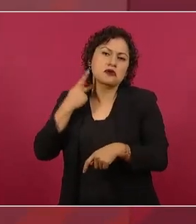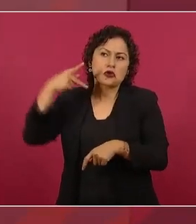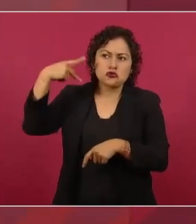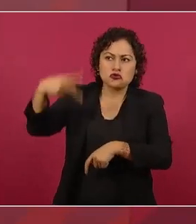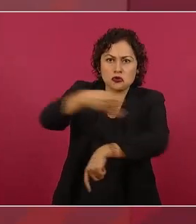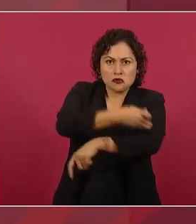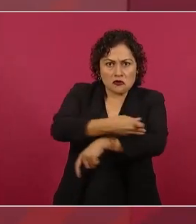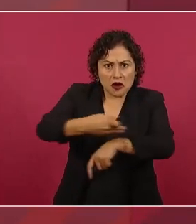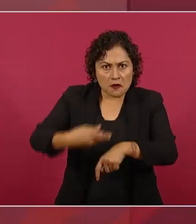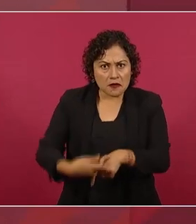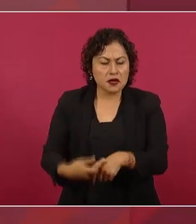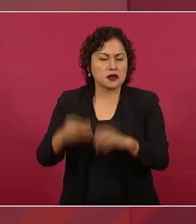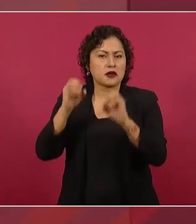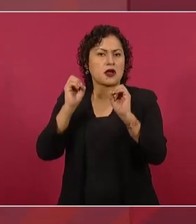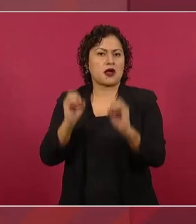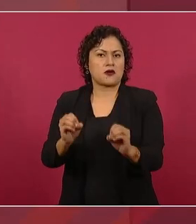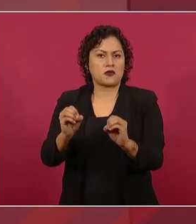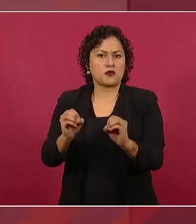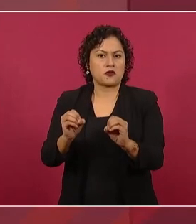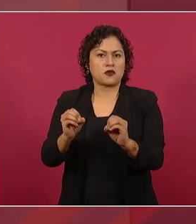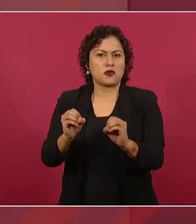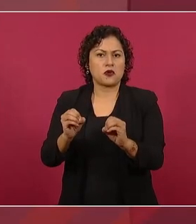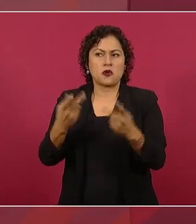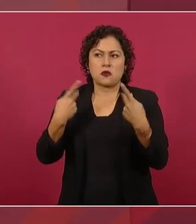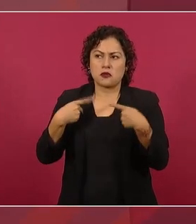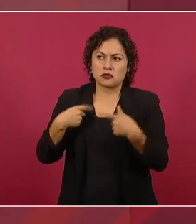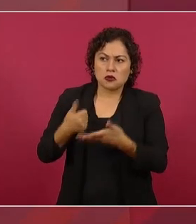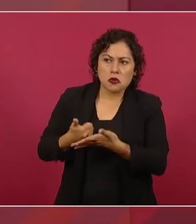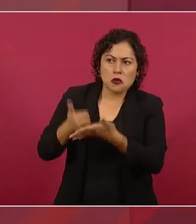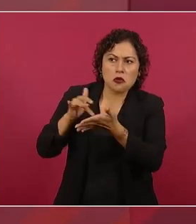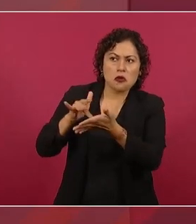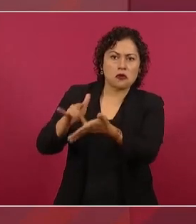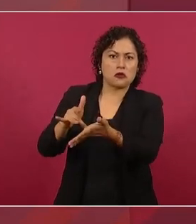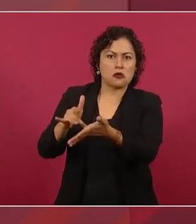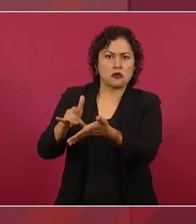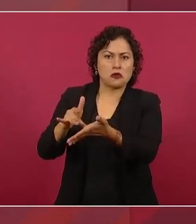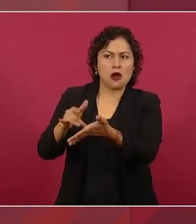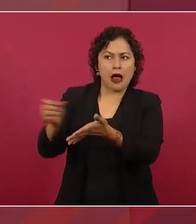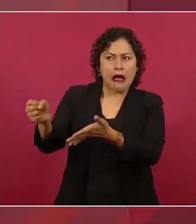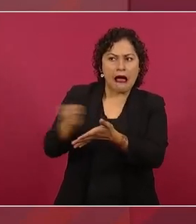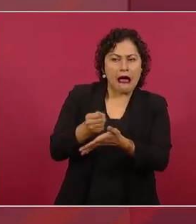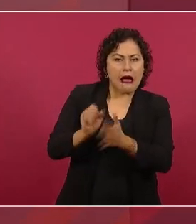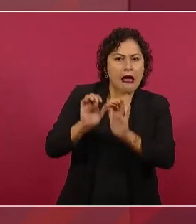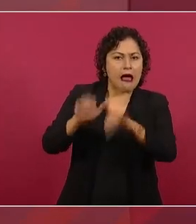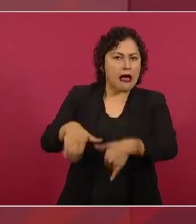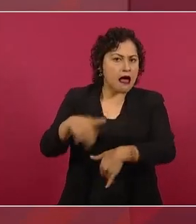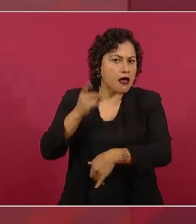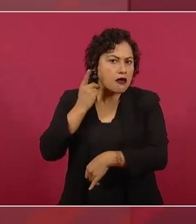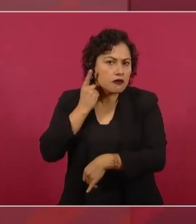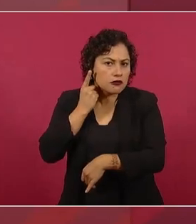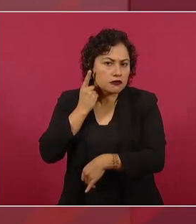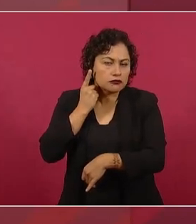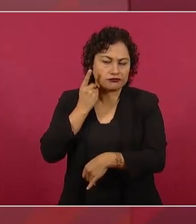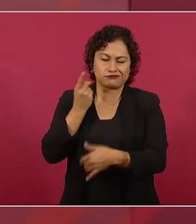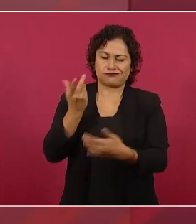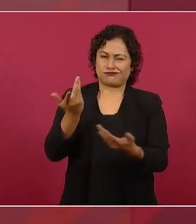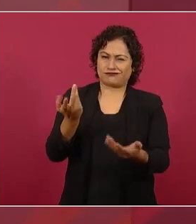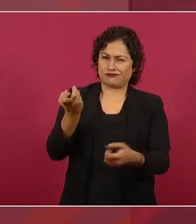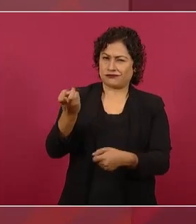ahora no, ahora es voto